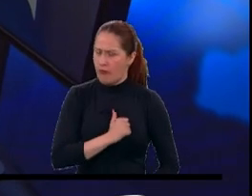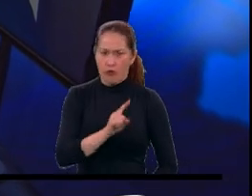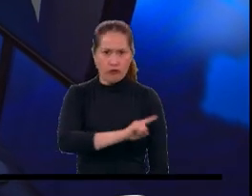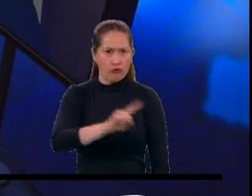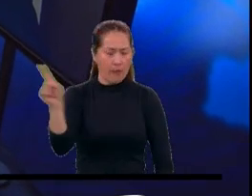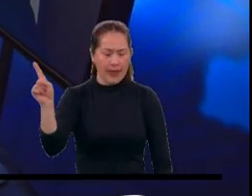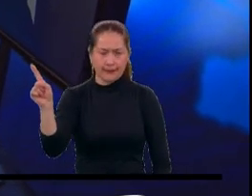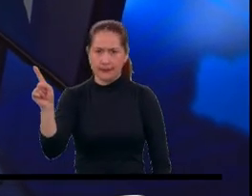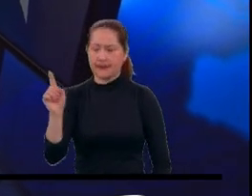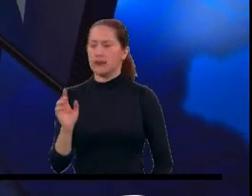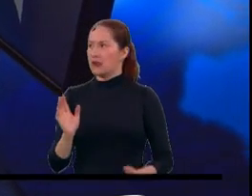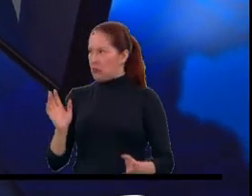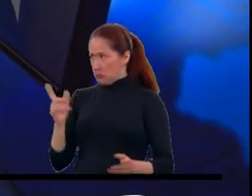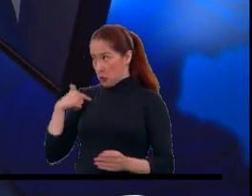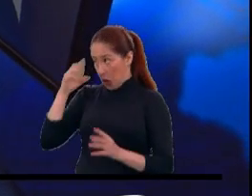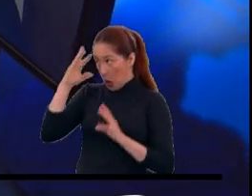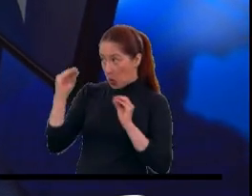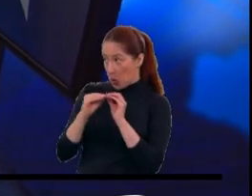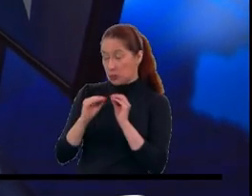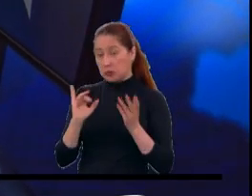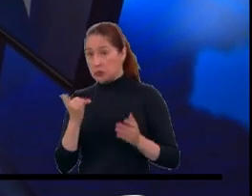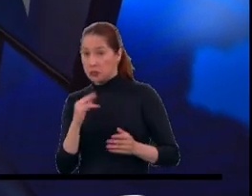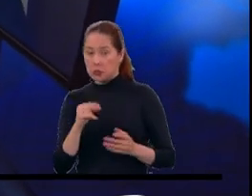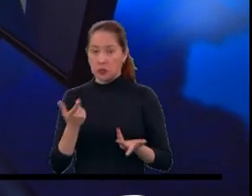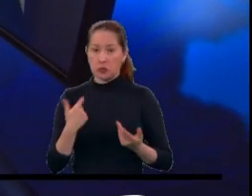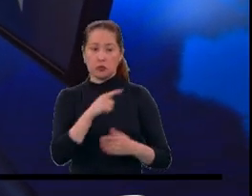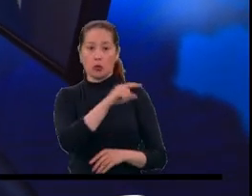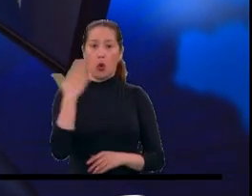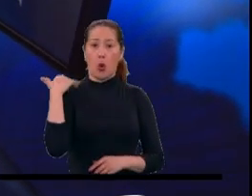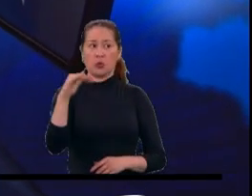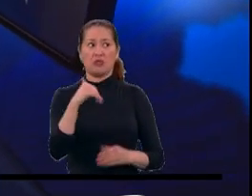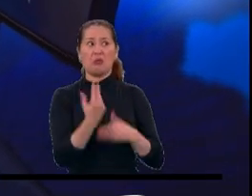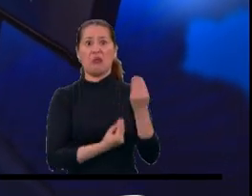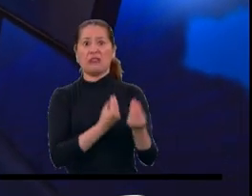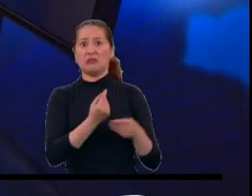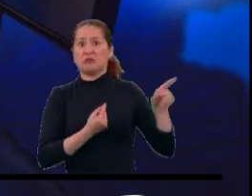y qué opciones también les dan a los habitantes de este municipio?